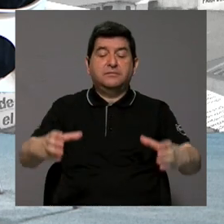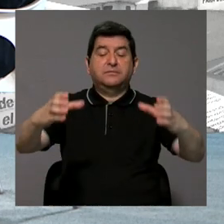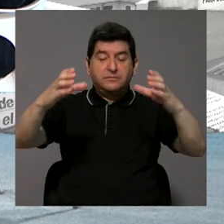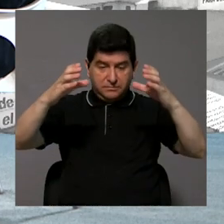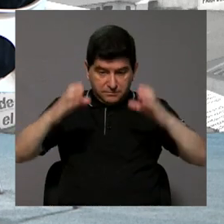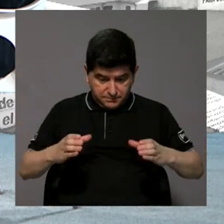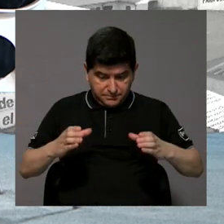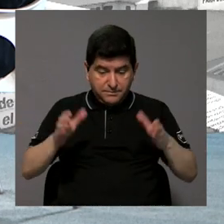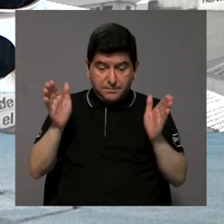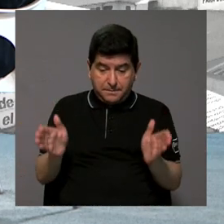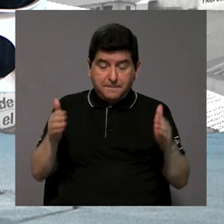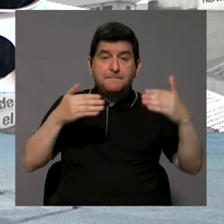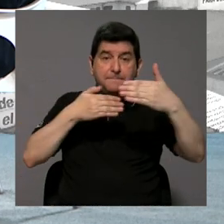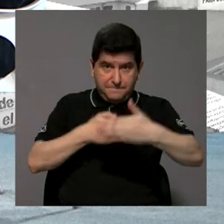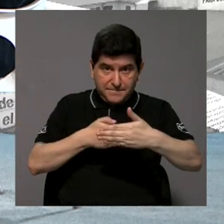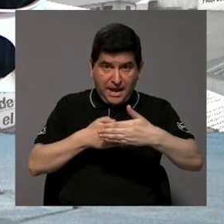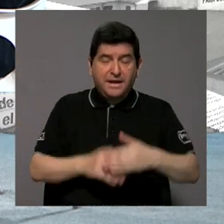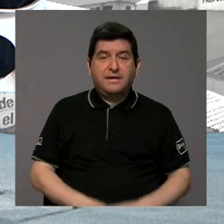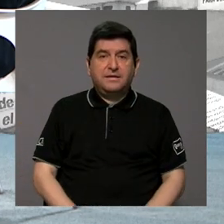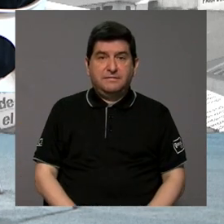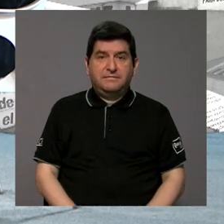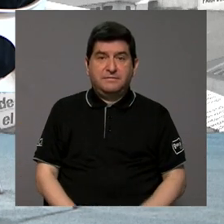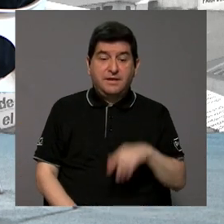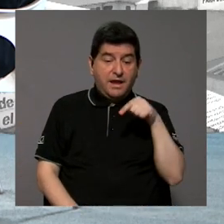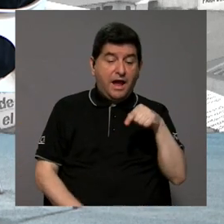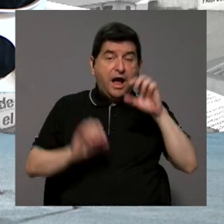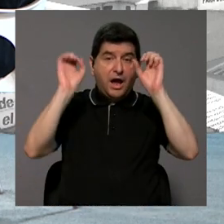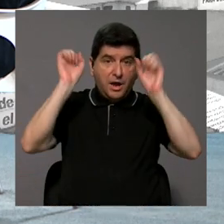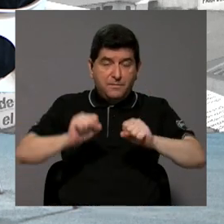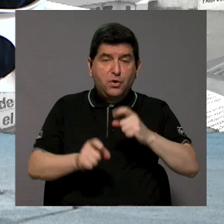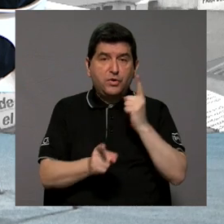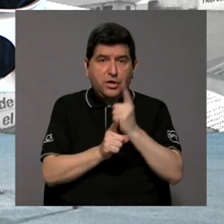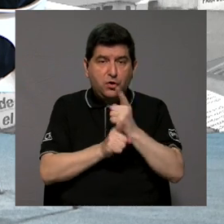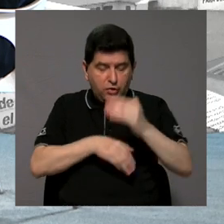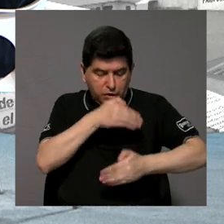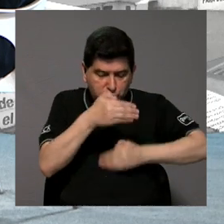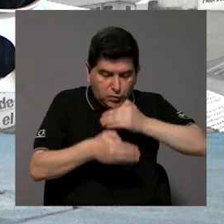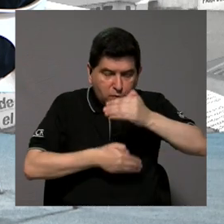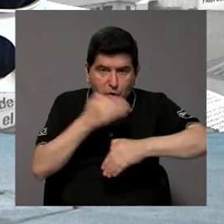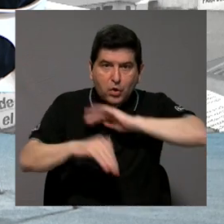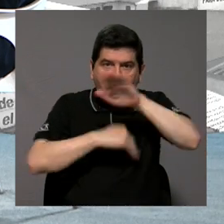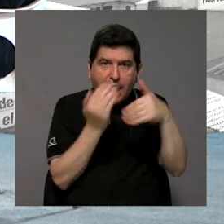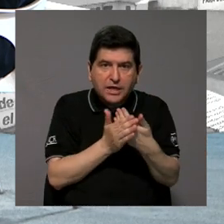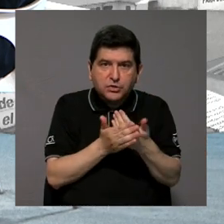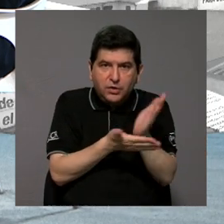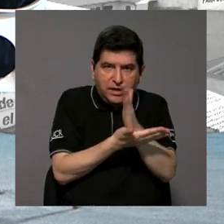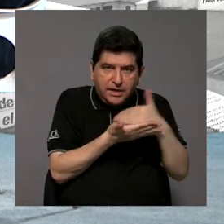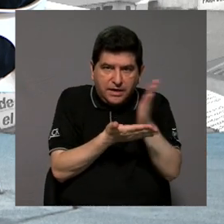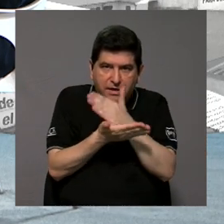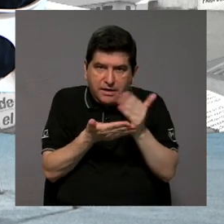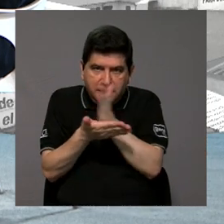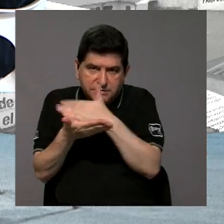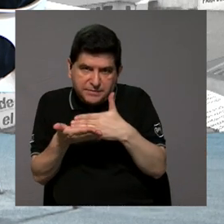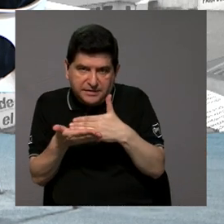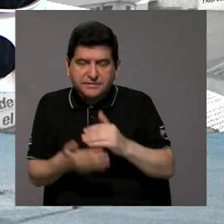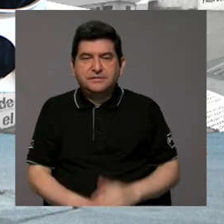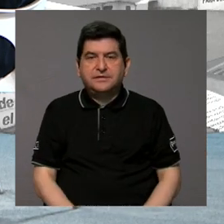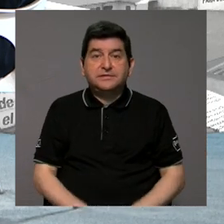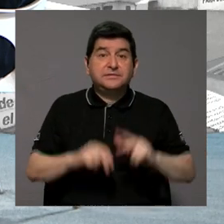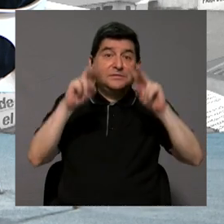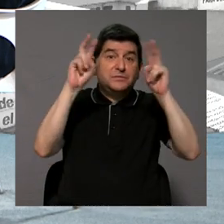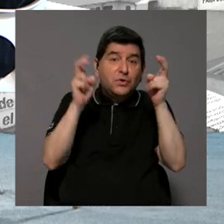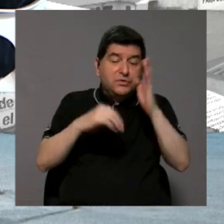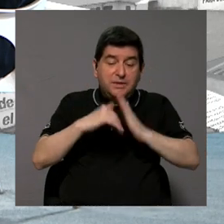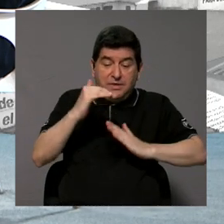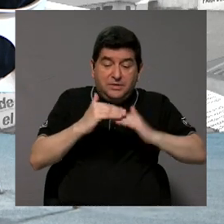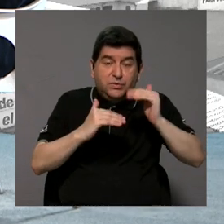separó el paquete de baterías del vehículo, poder darle el debido tratamiento a todos los módulos. Porque por un tema